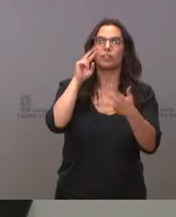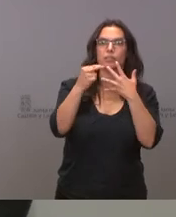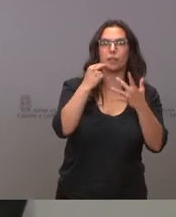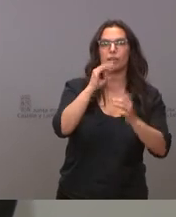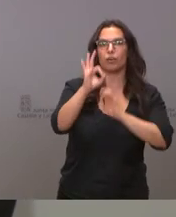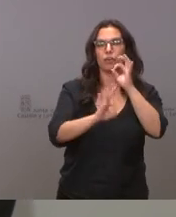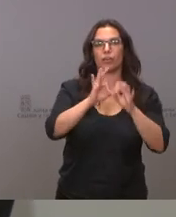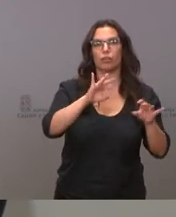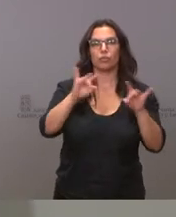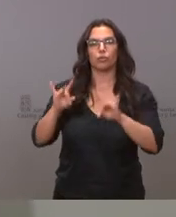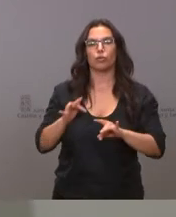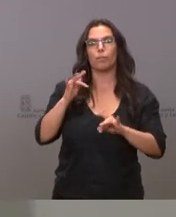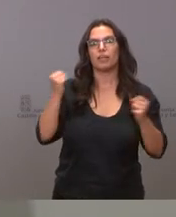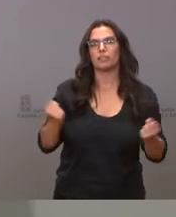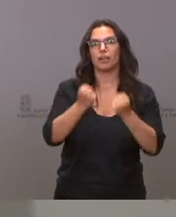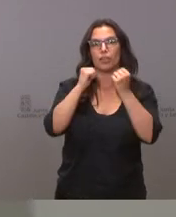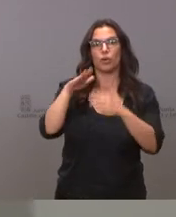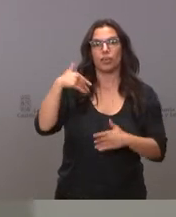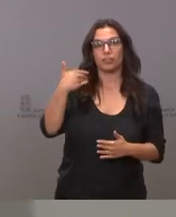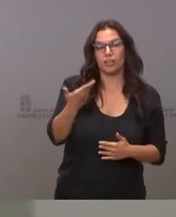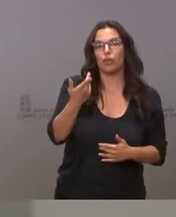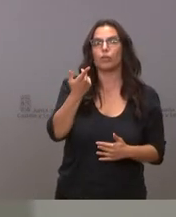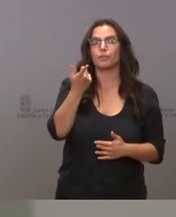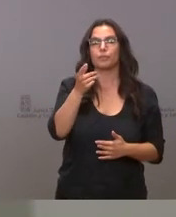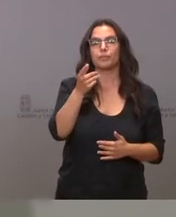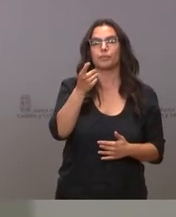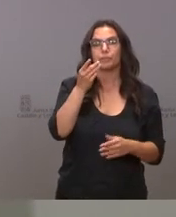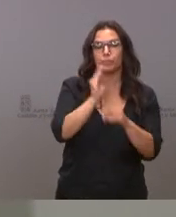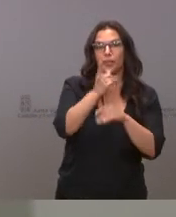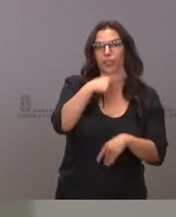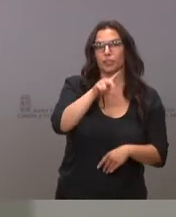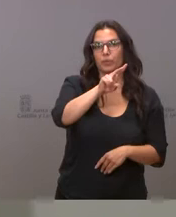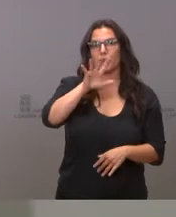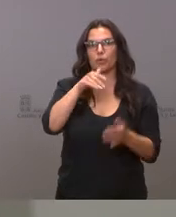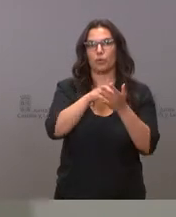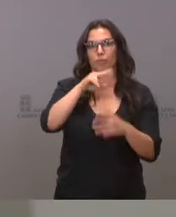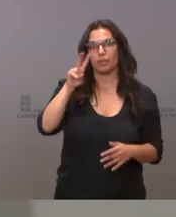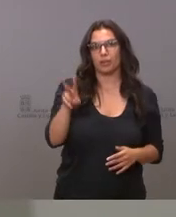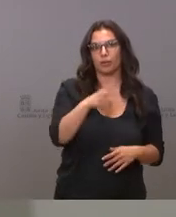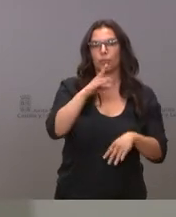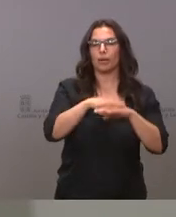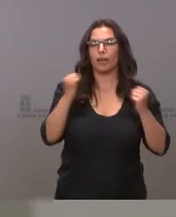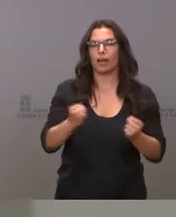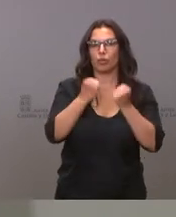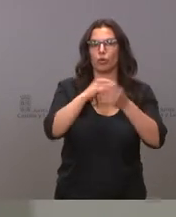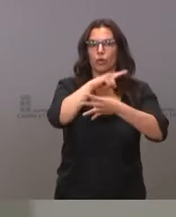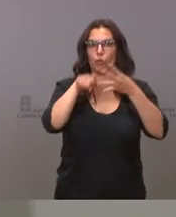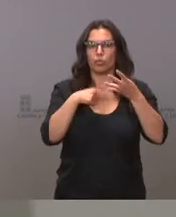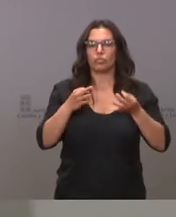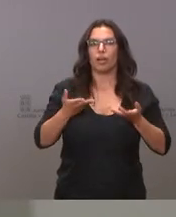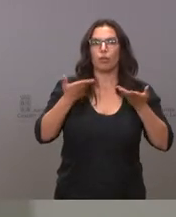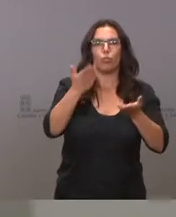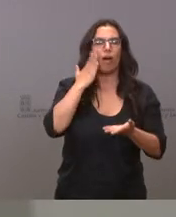del Territorio y Acción Exterior destina 125.000 euros a cuatro acciones de ayuda humanitaria